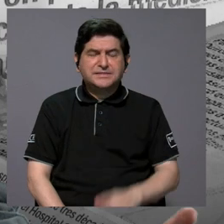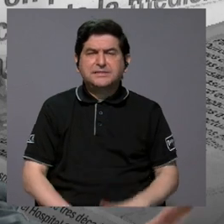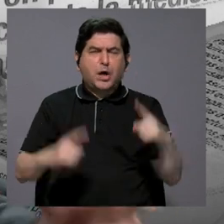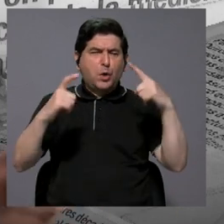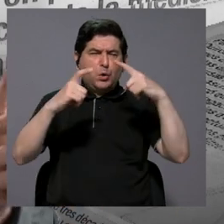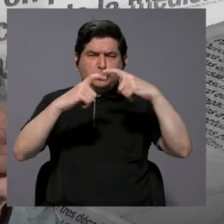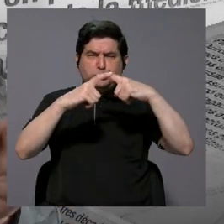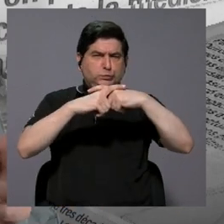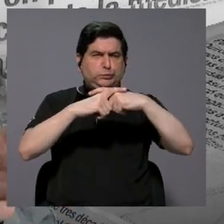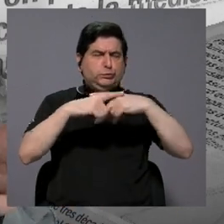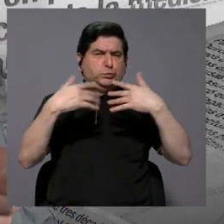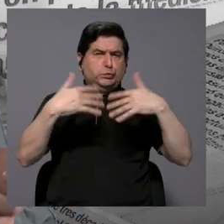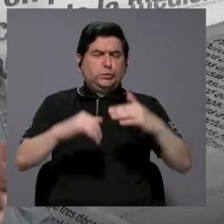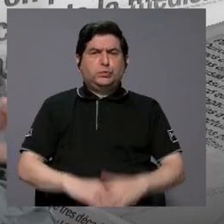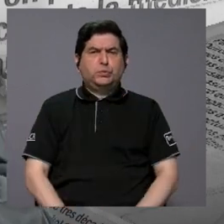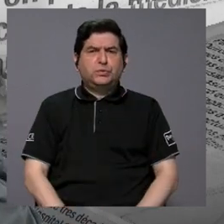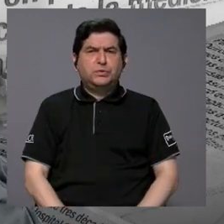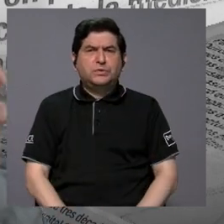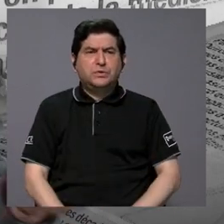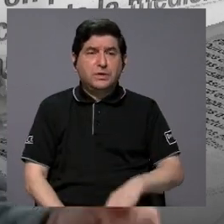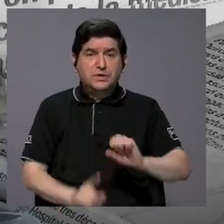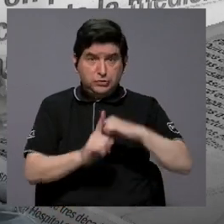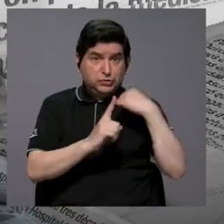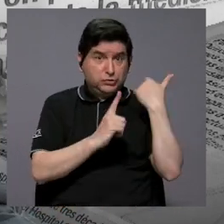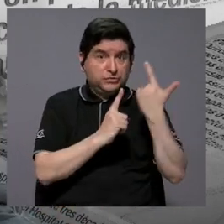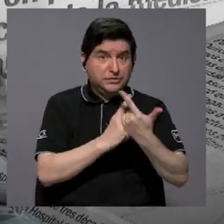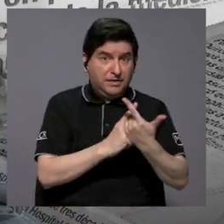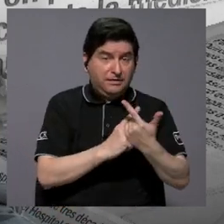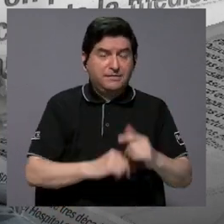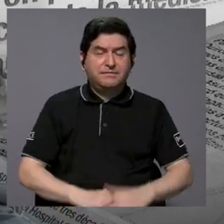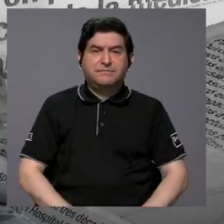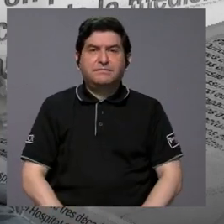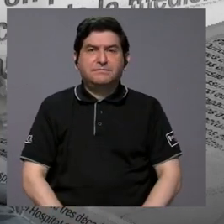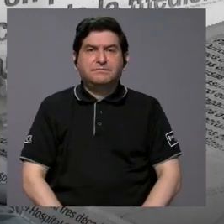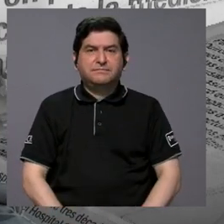complejidad, cómo esta complejización social, ¿verdad?,